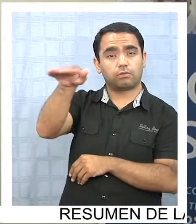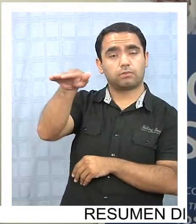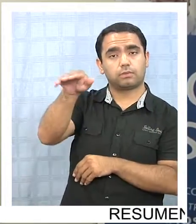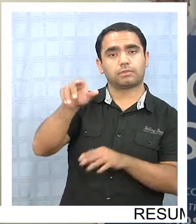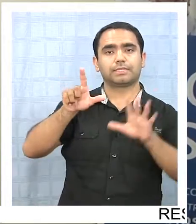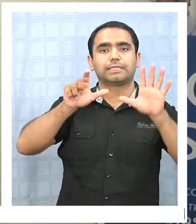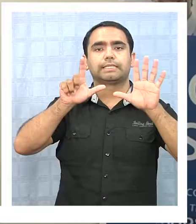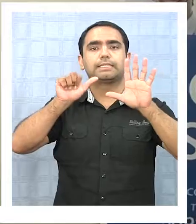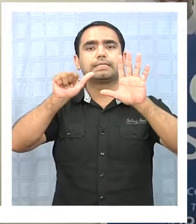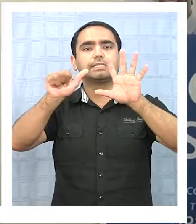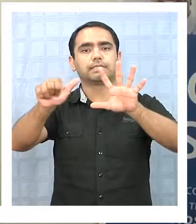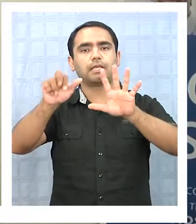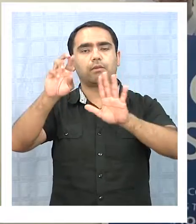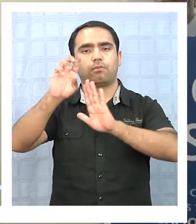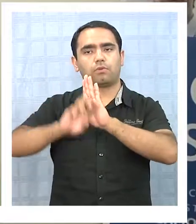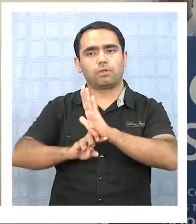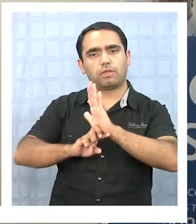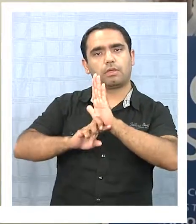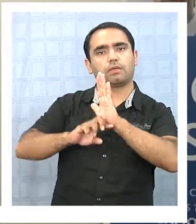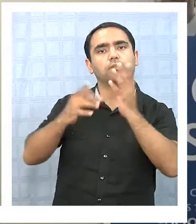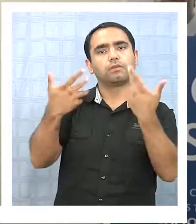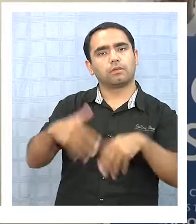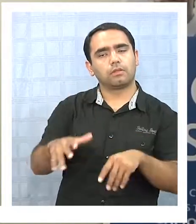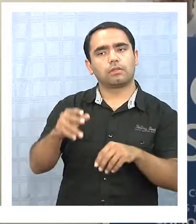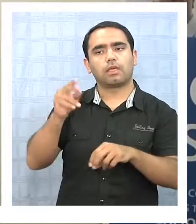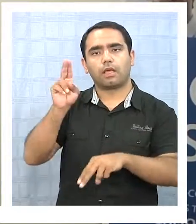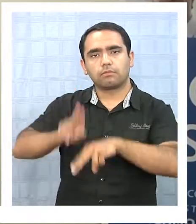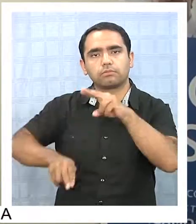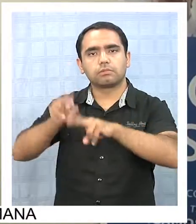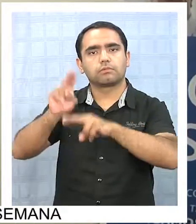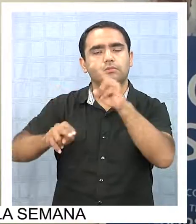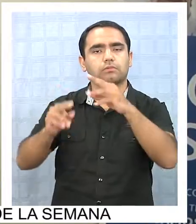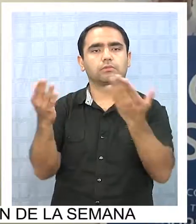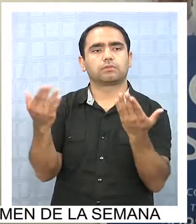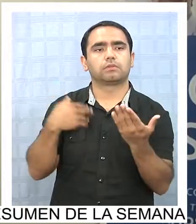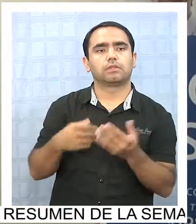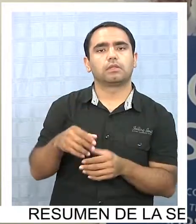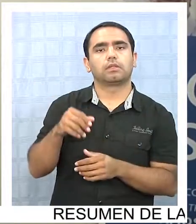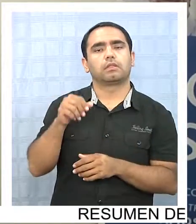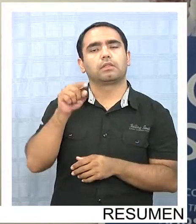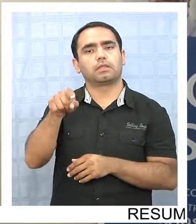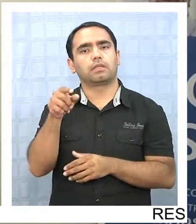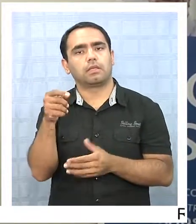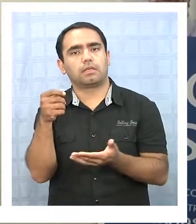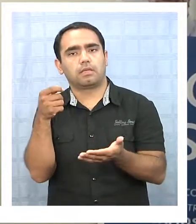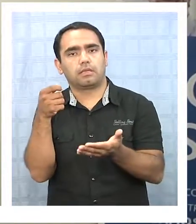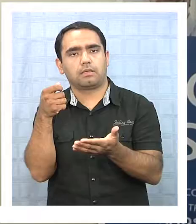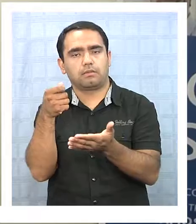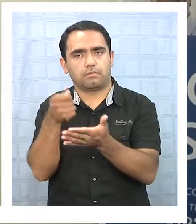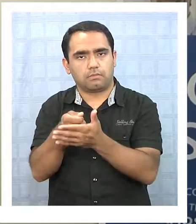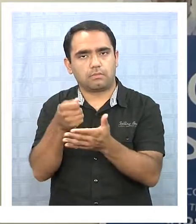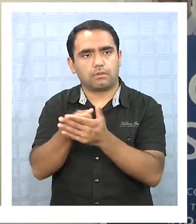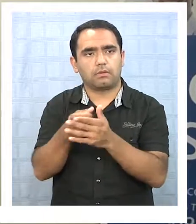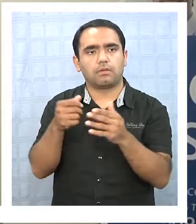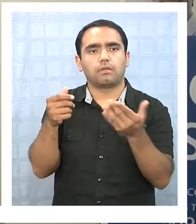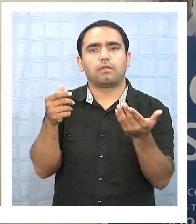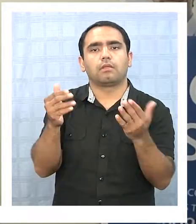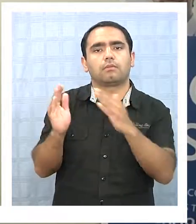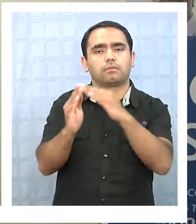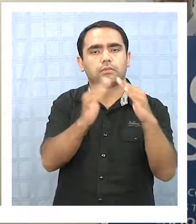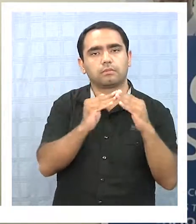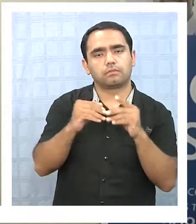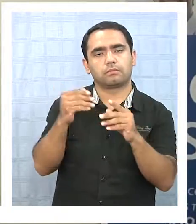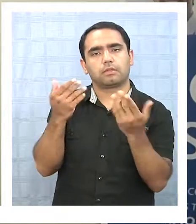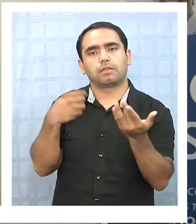hospicio, actualmente tenemos seis proyectos de ejecución de viviendas, tanto de categoría de C1, digamos, de subsidio de clase media, hasta